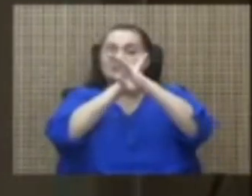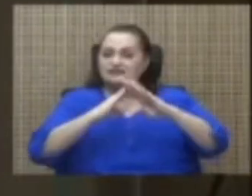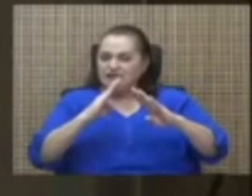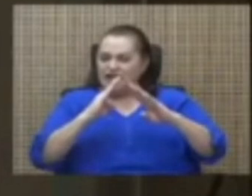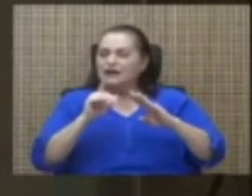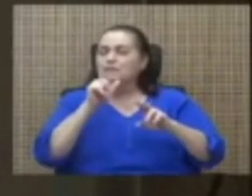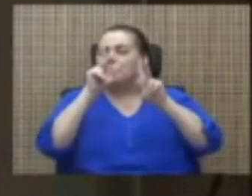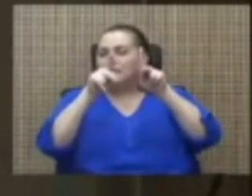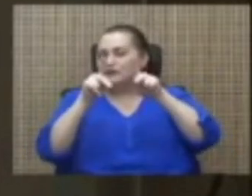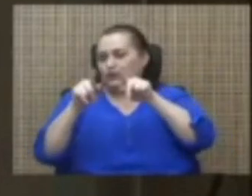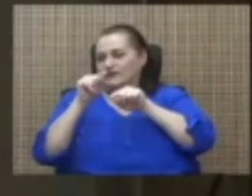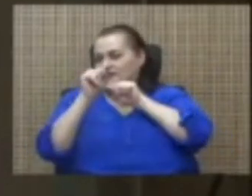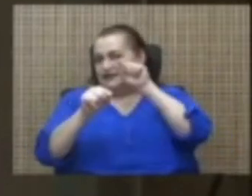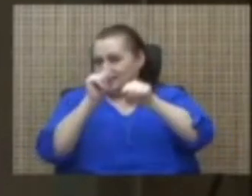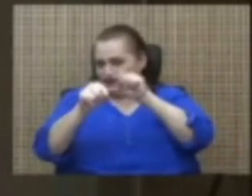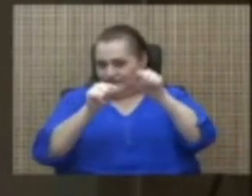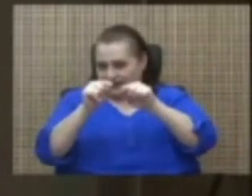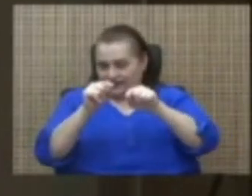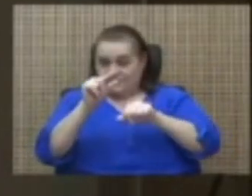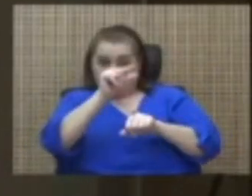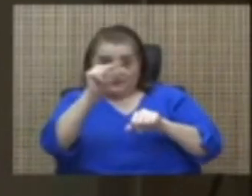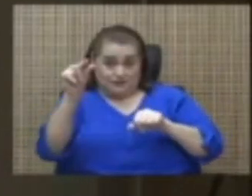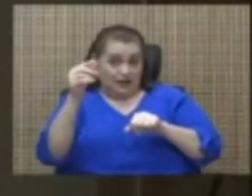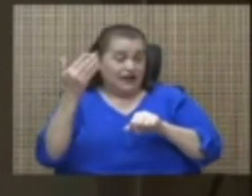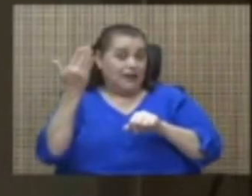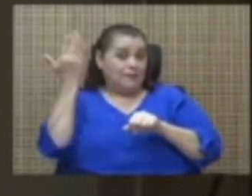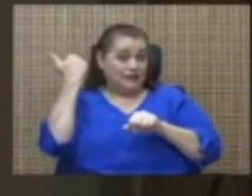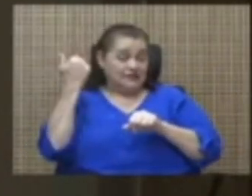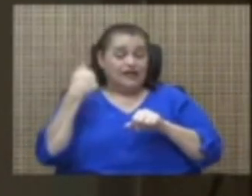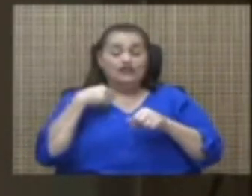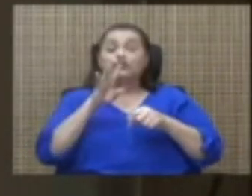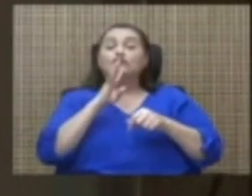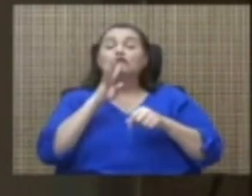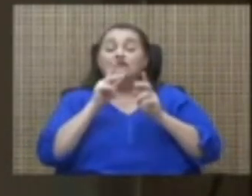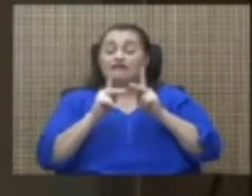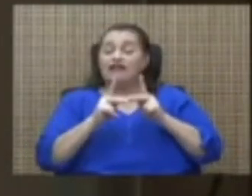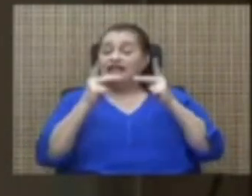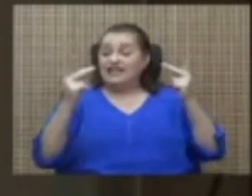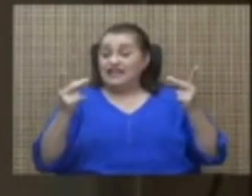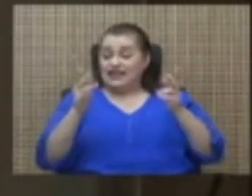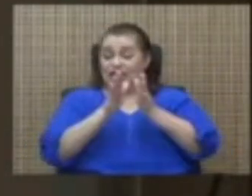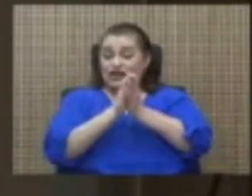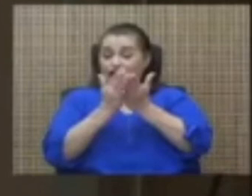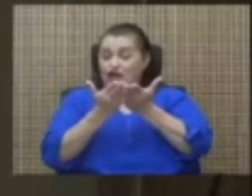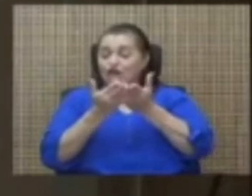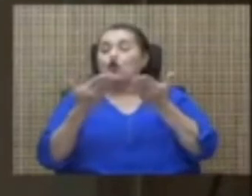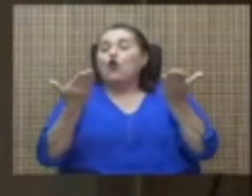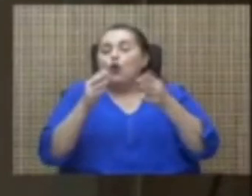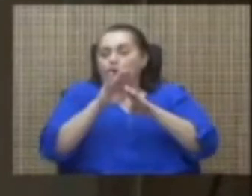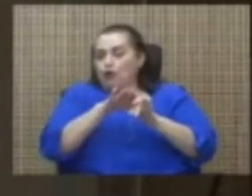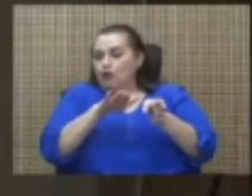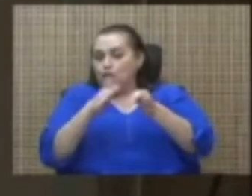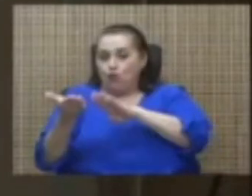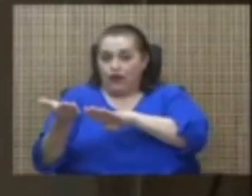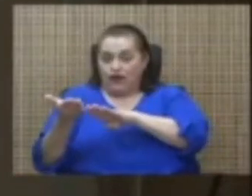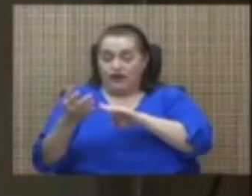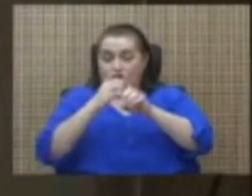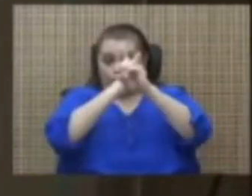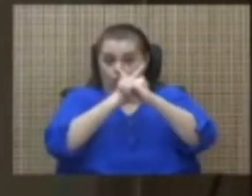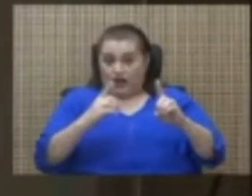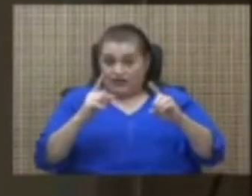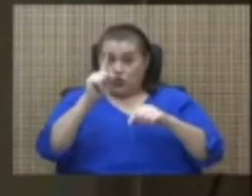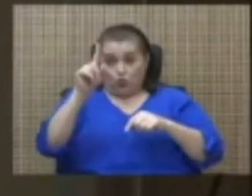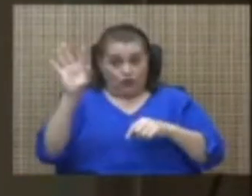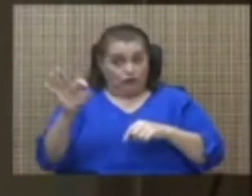La semana pasada les hablaba del libro que me había leído sobre cómo mueren las democracias y una forma en la que las